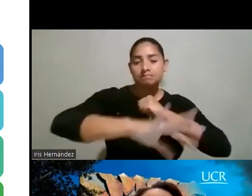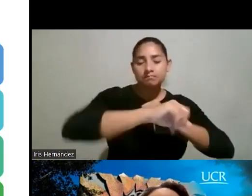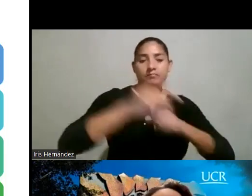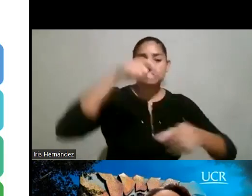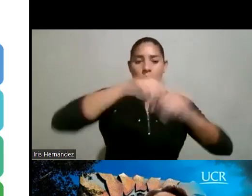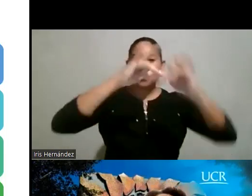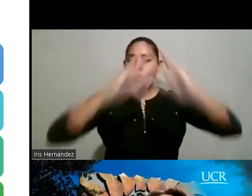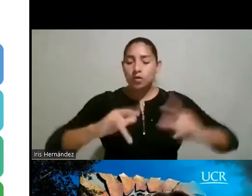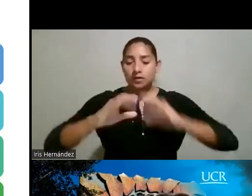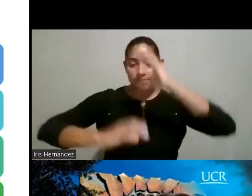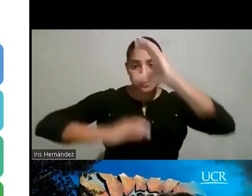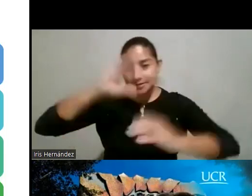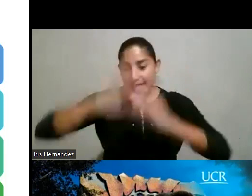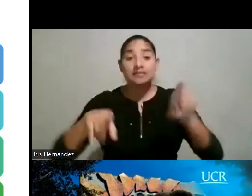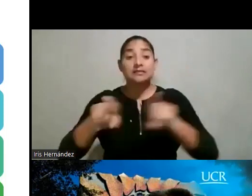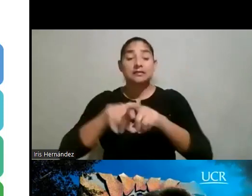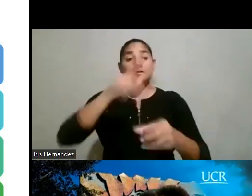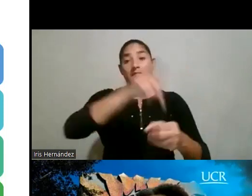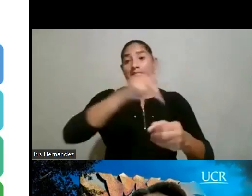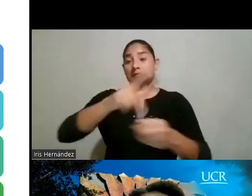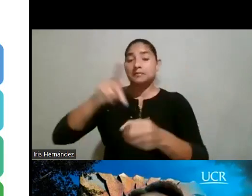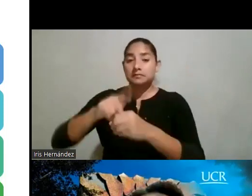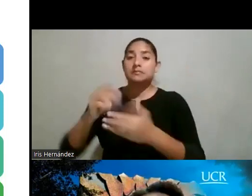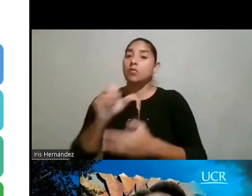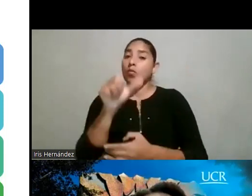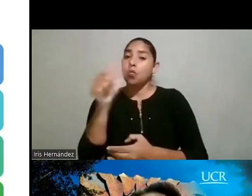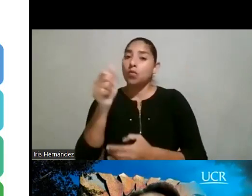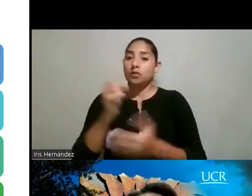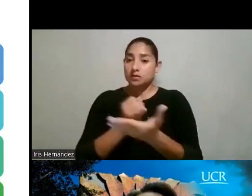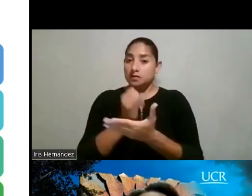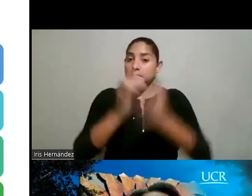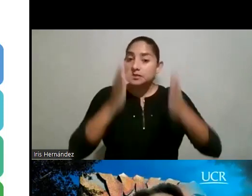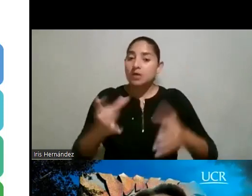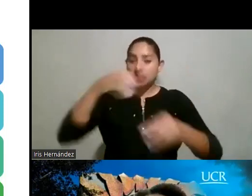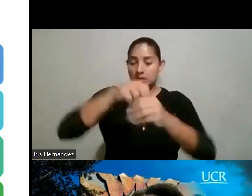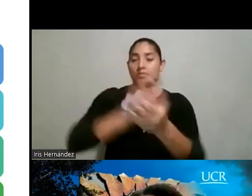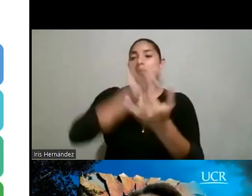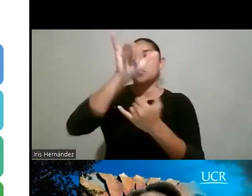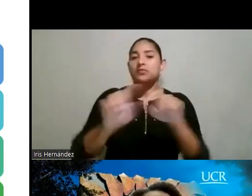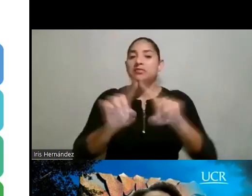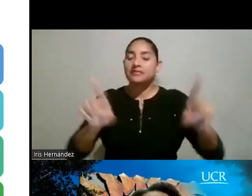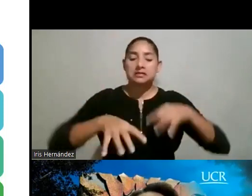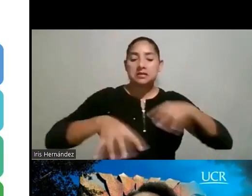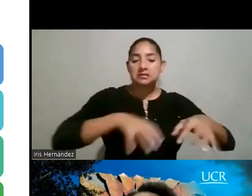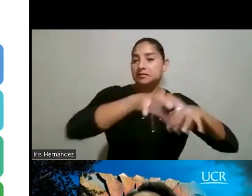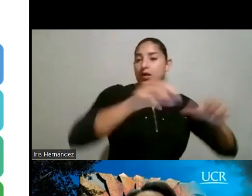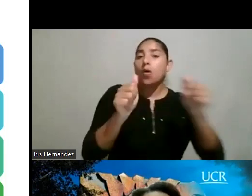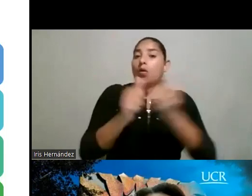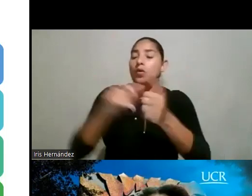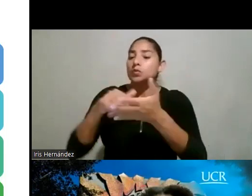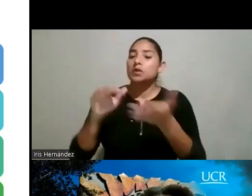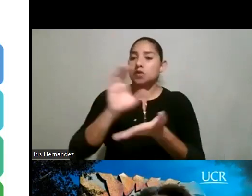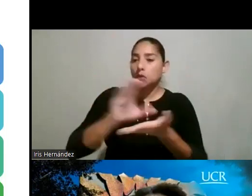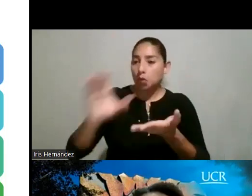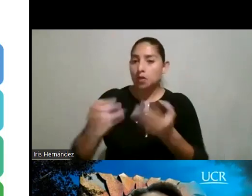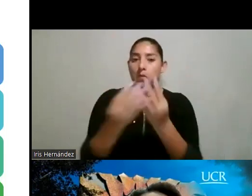por ejemplo, y la participación de nosotras, las investigadoras del proyecto, en diferentes actividades con estudiantes de colegio y con